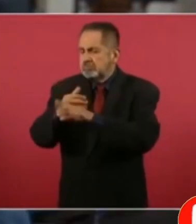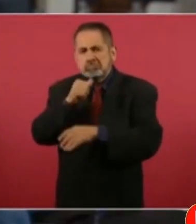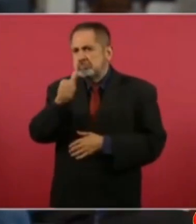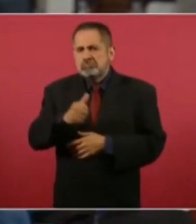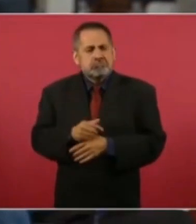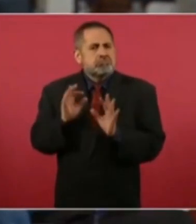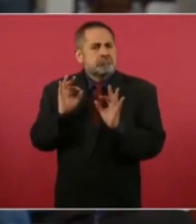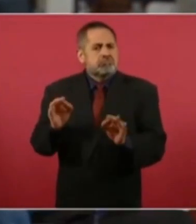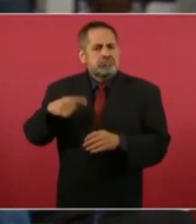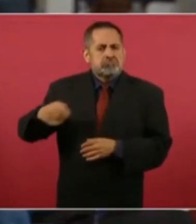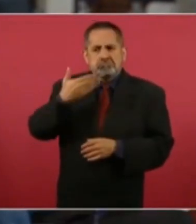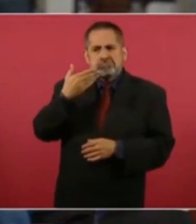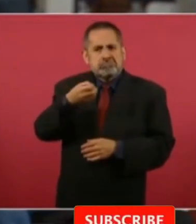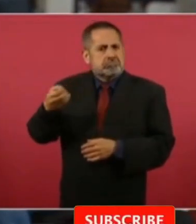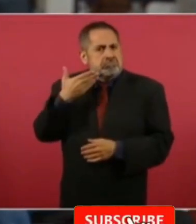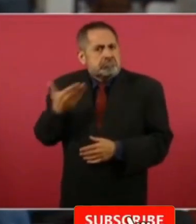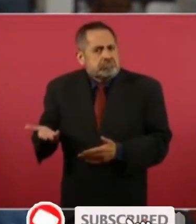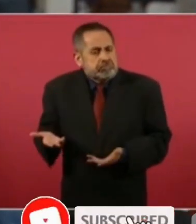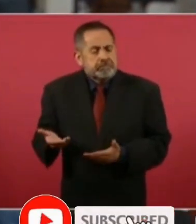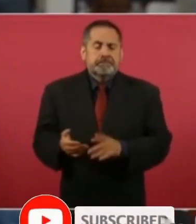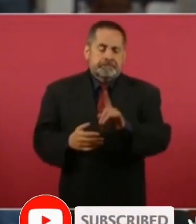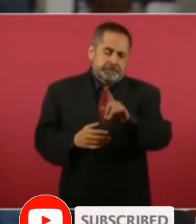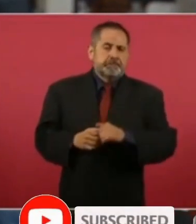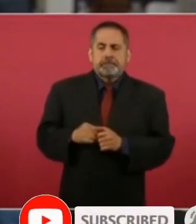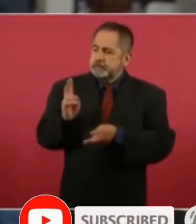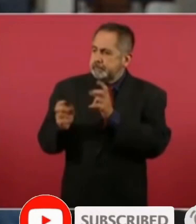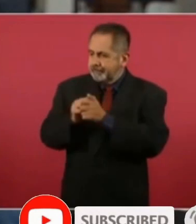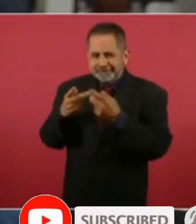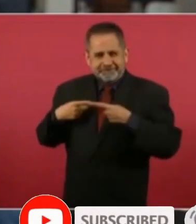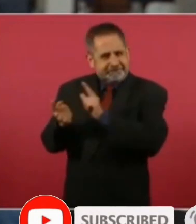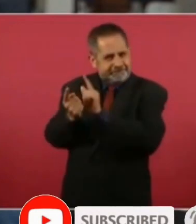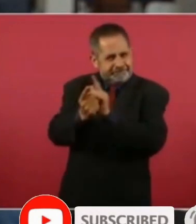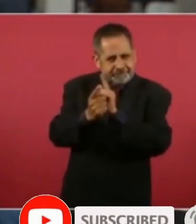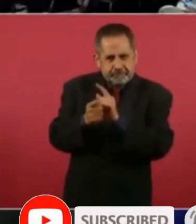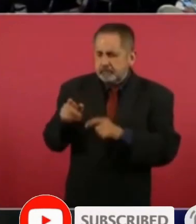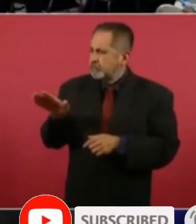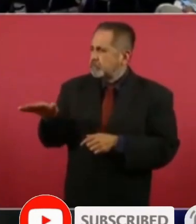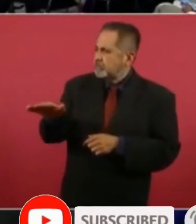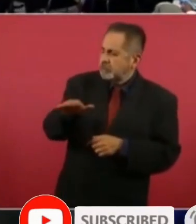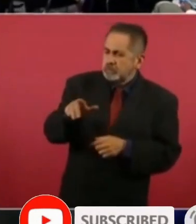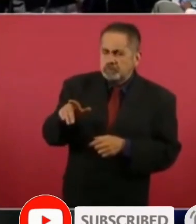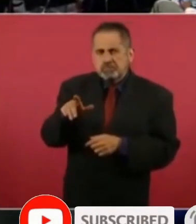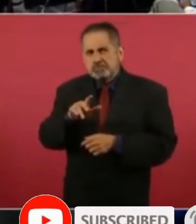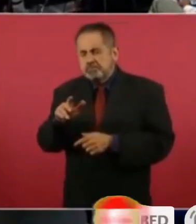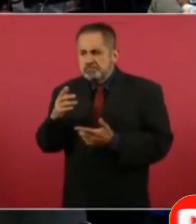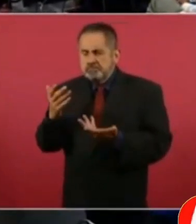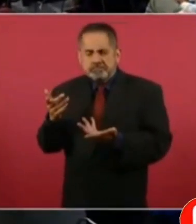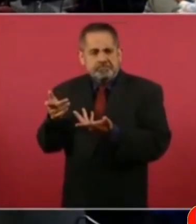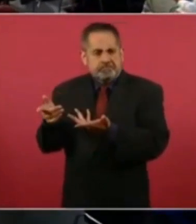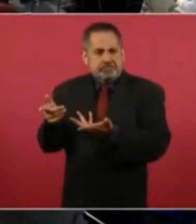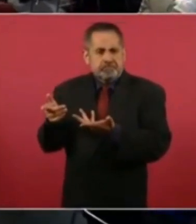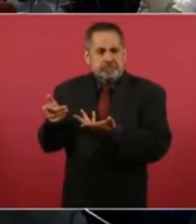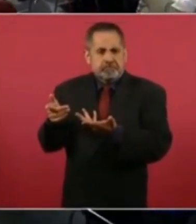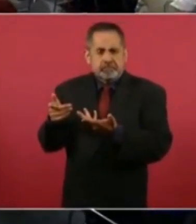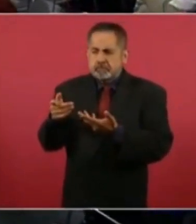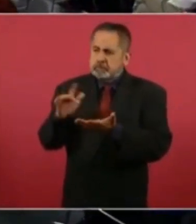ese sentido, Presidente, de las cosas que yo platicaba con ellos es, ¿habrá manera de reconocerles lo